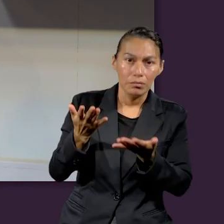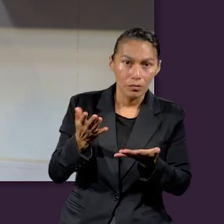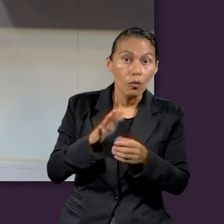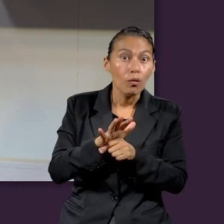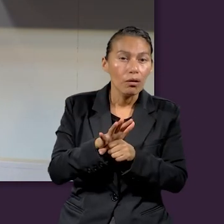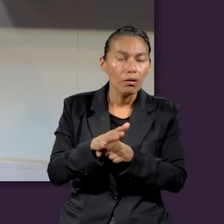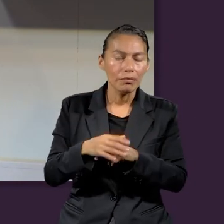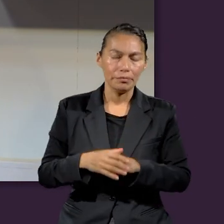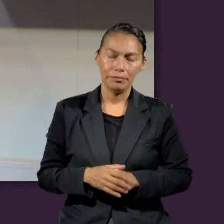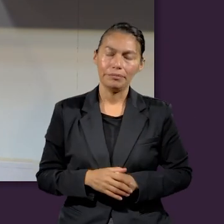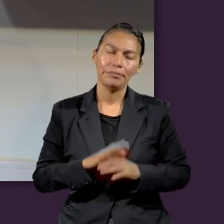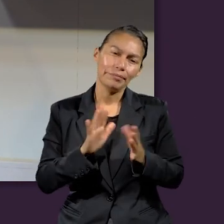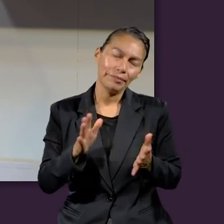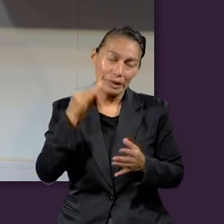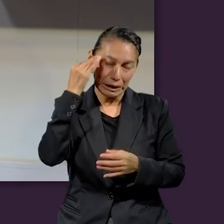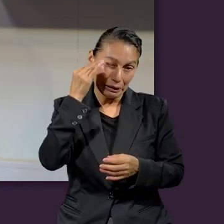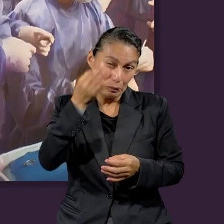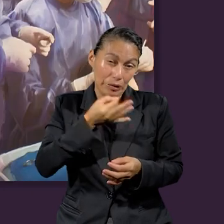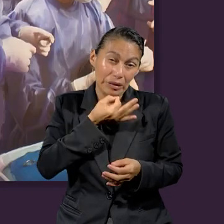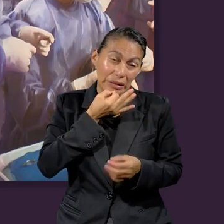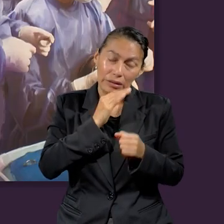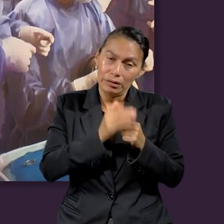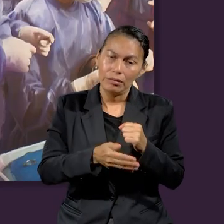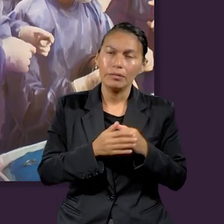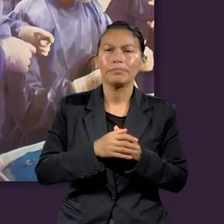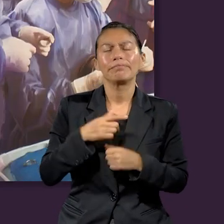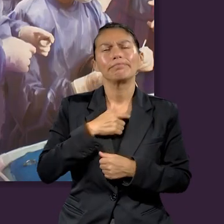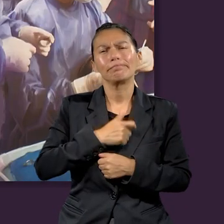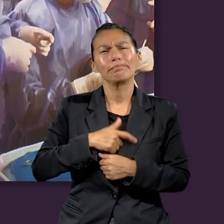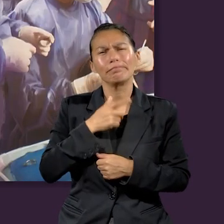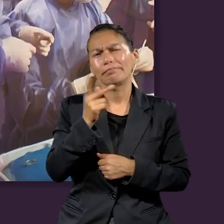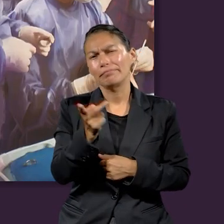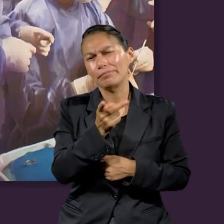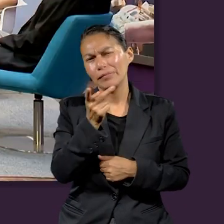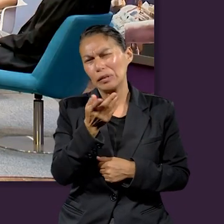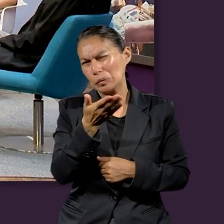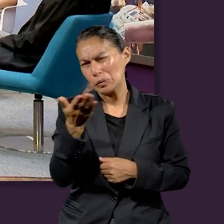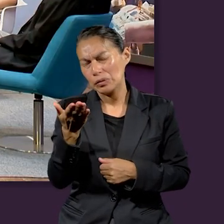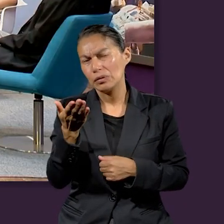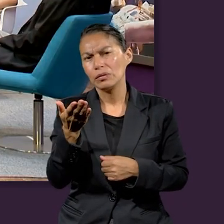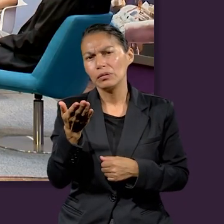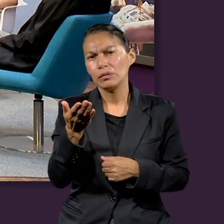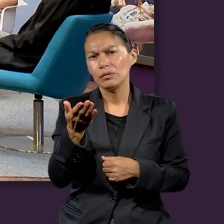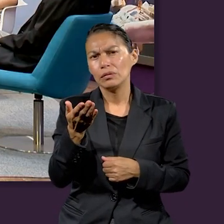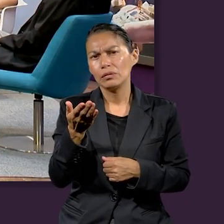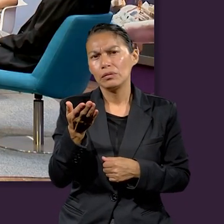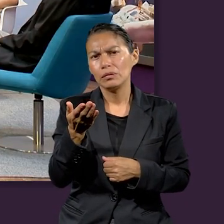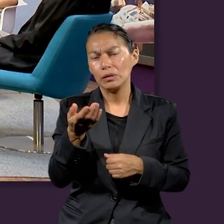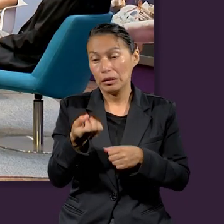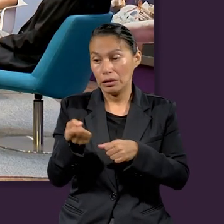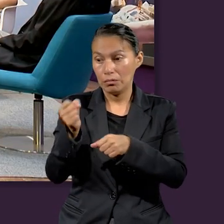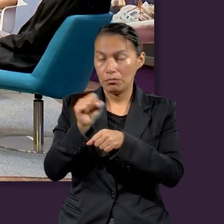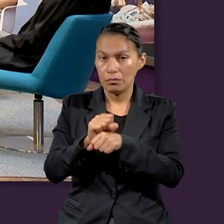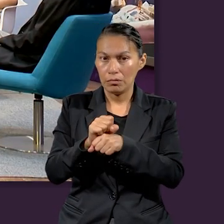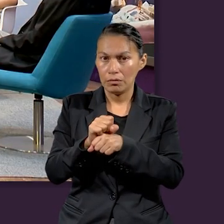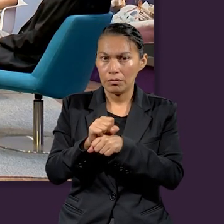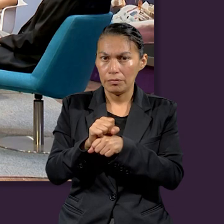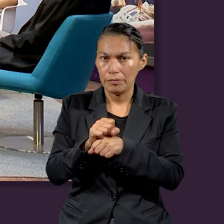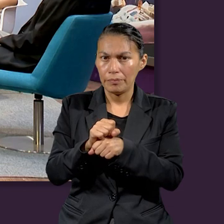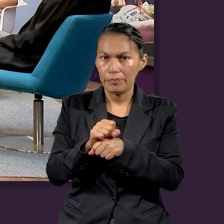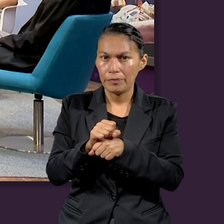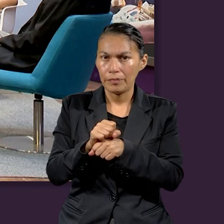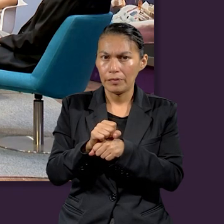y me gustaría preguntarles, en términos personales, a partir de lo que hemos estudiado y lo que ustedes han reflexionado en esta semana,